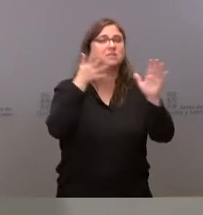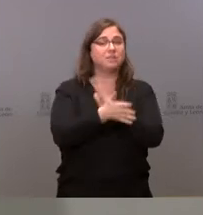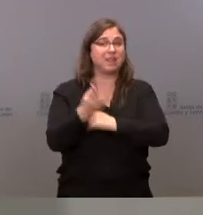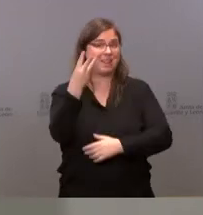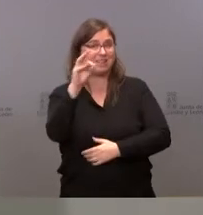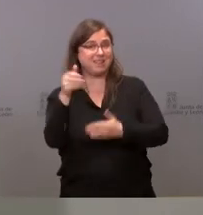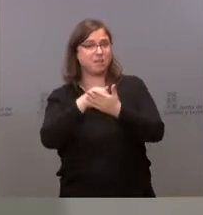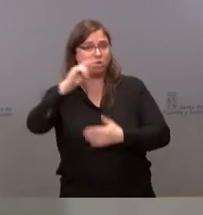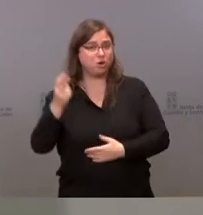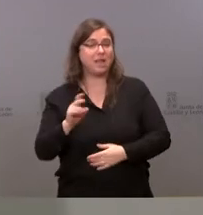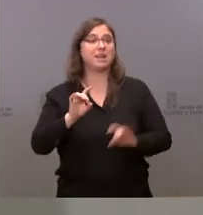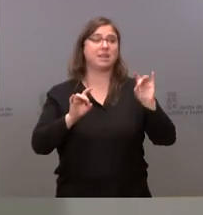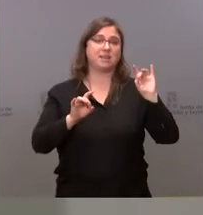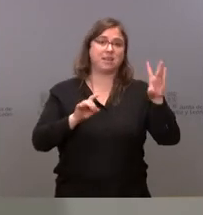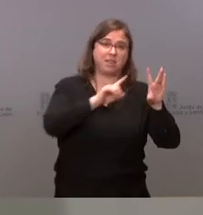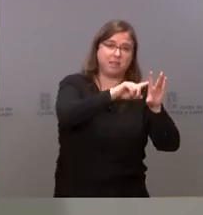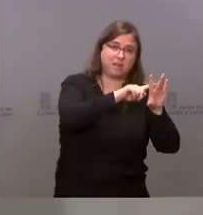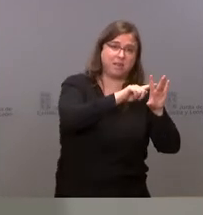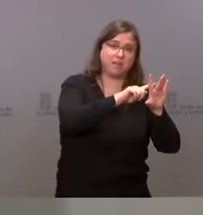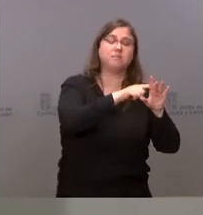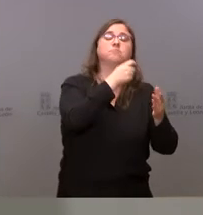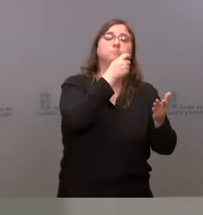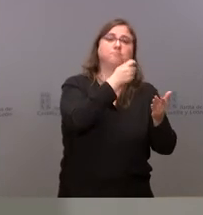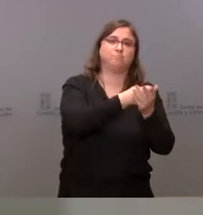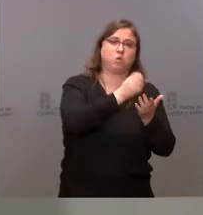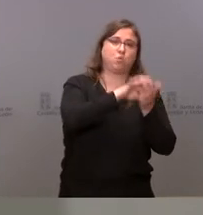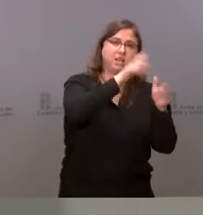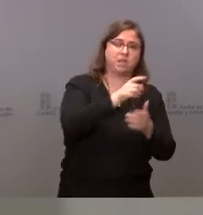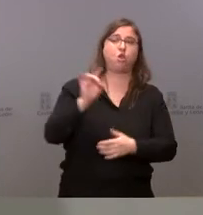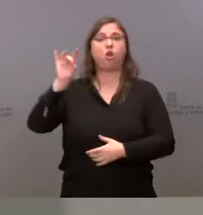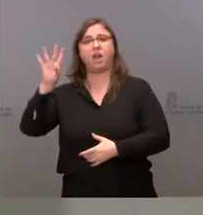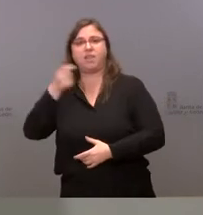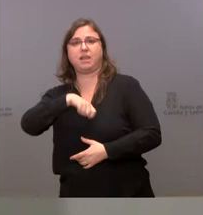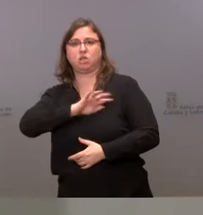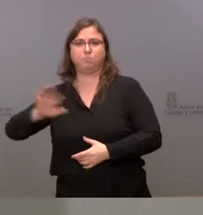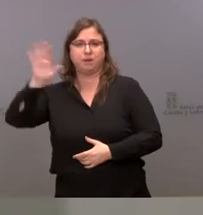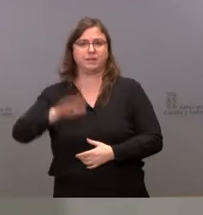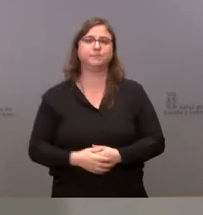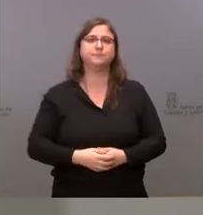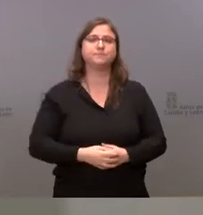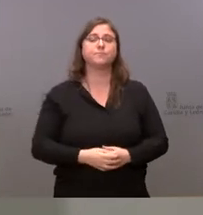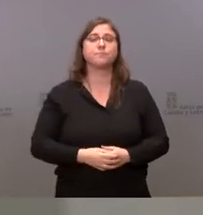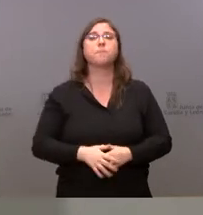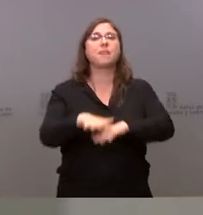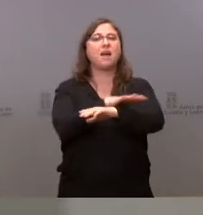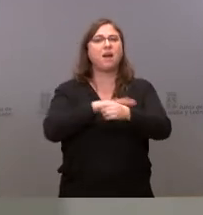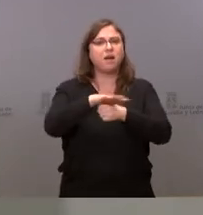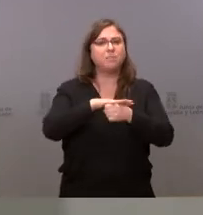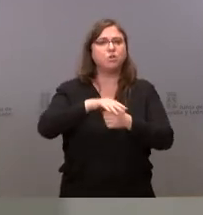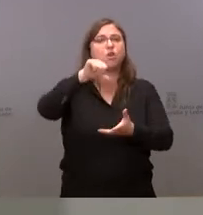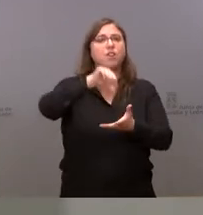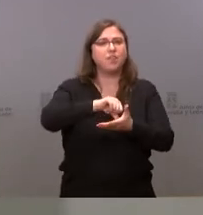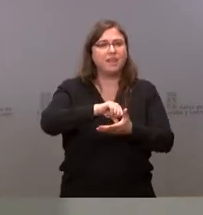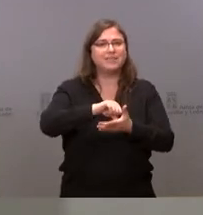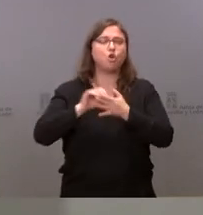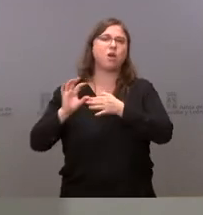millones de euros, 15 son los que pone el Gobierno de España, 15 son los que pone la Junta de Castilla y León. Y en el ámbito del Centro de Láseres